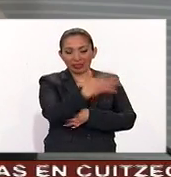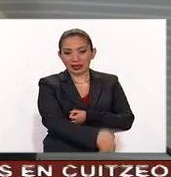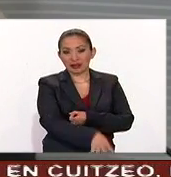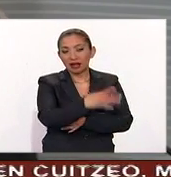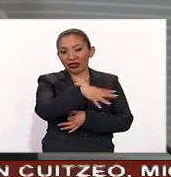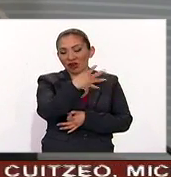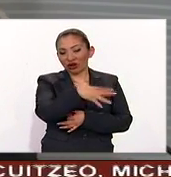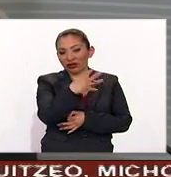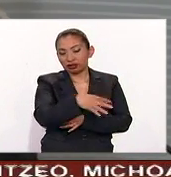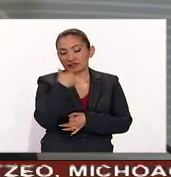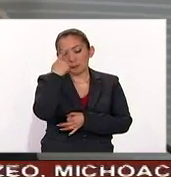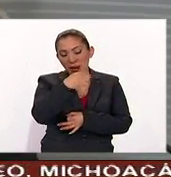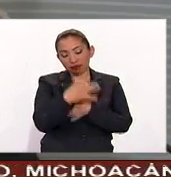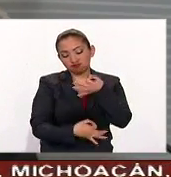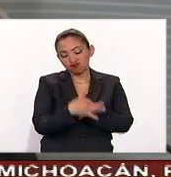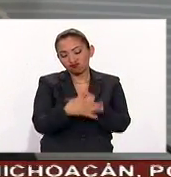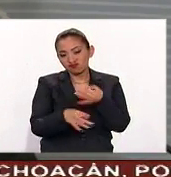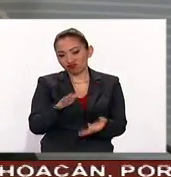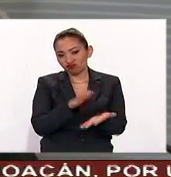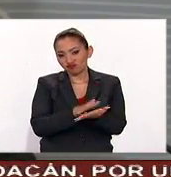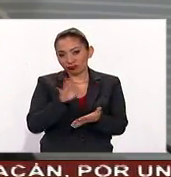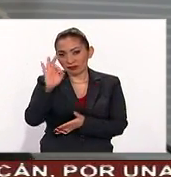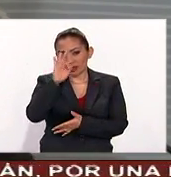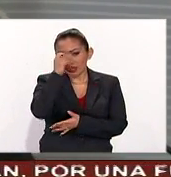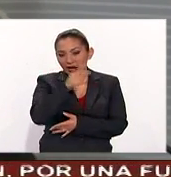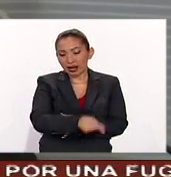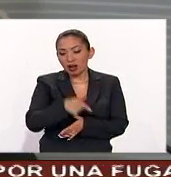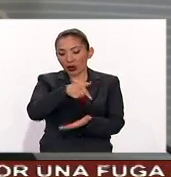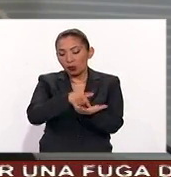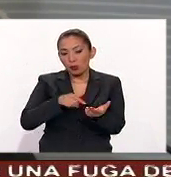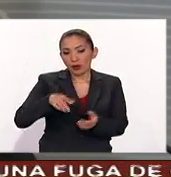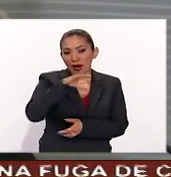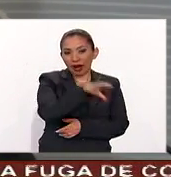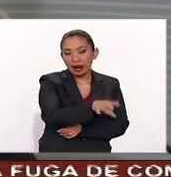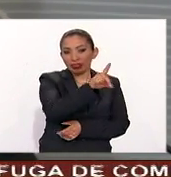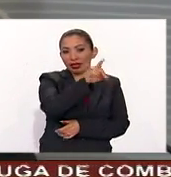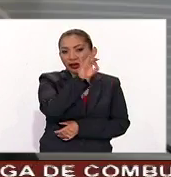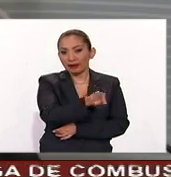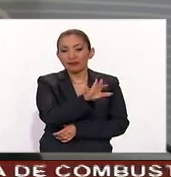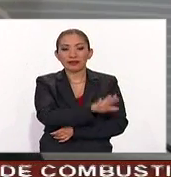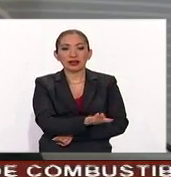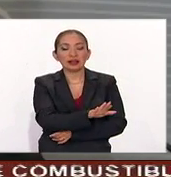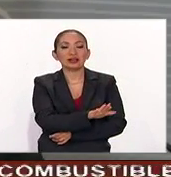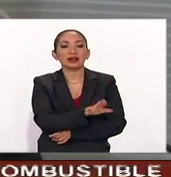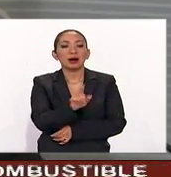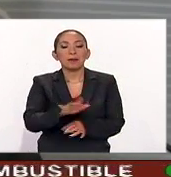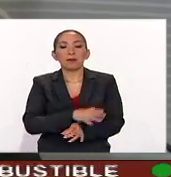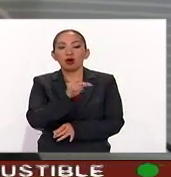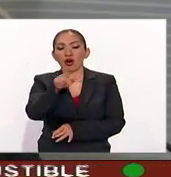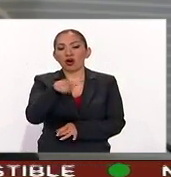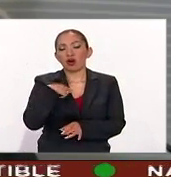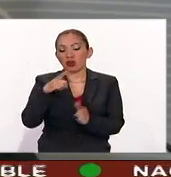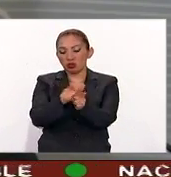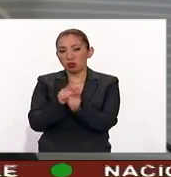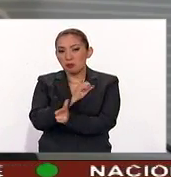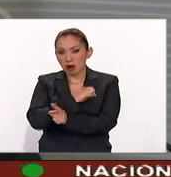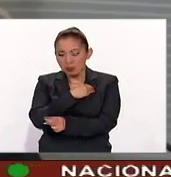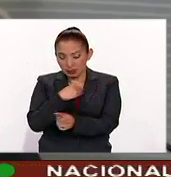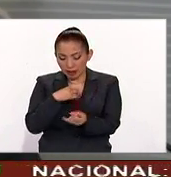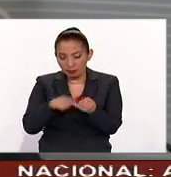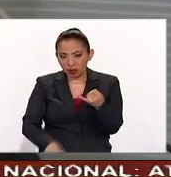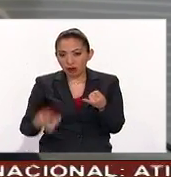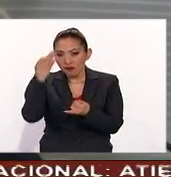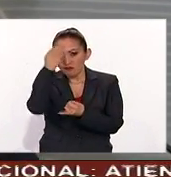de distrito en procesos penales federales con sede en el Distrito Federal por los delitos de delincuencia organizada,